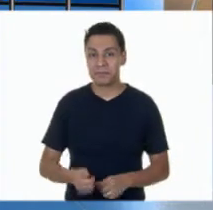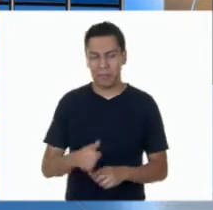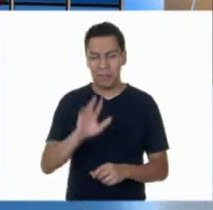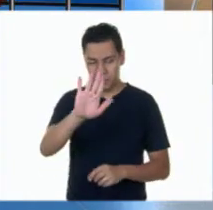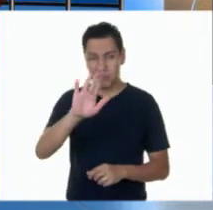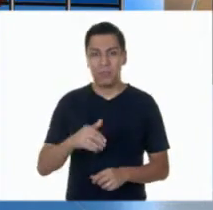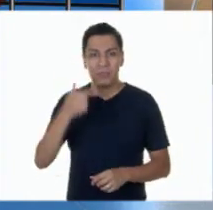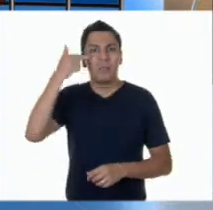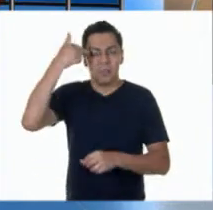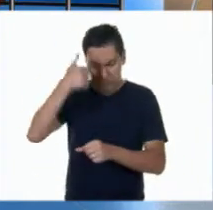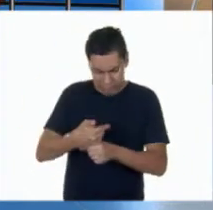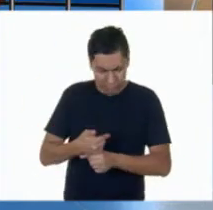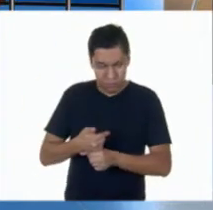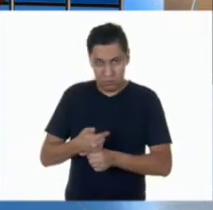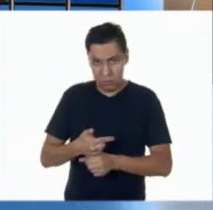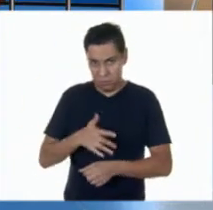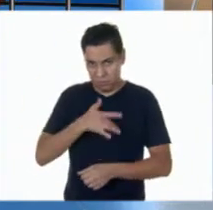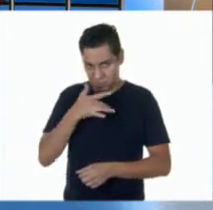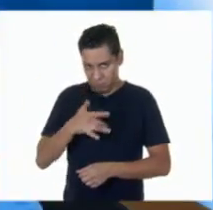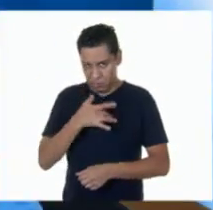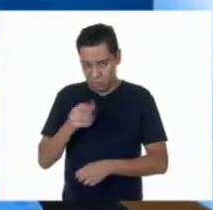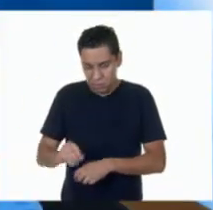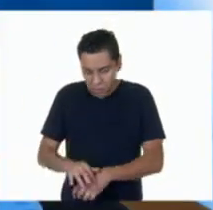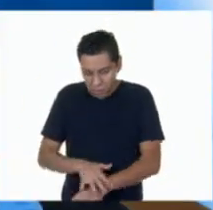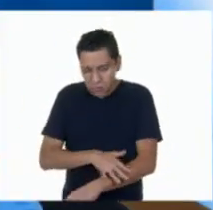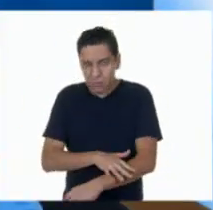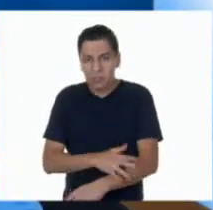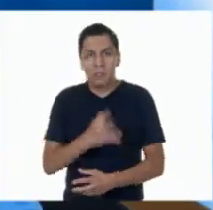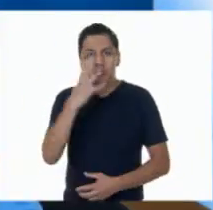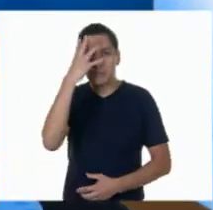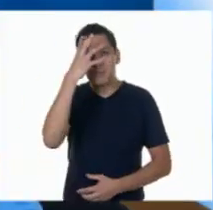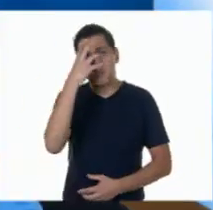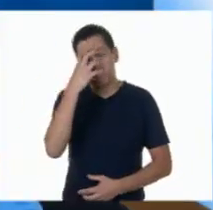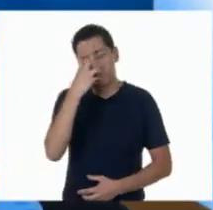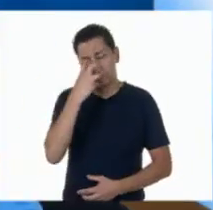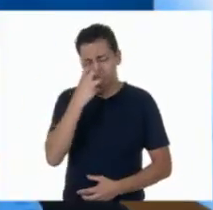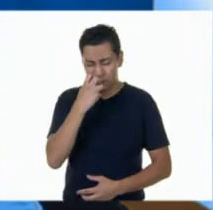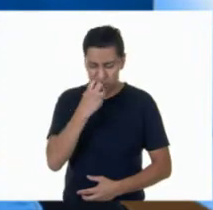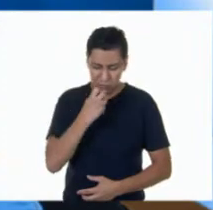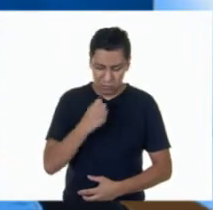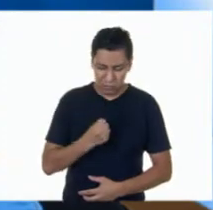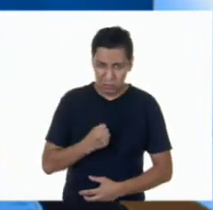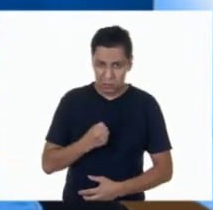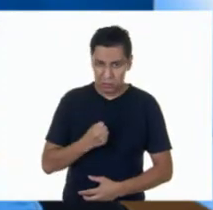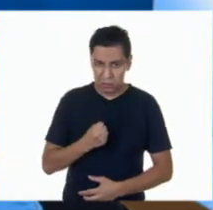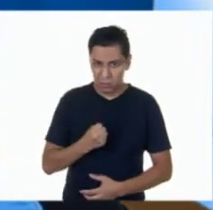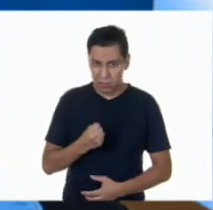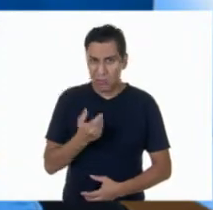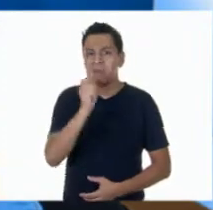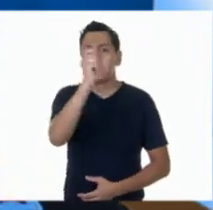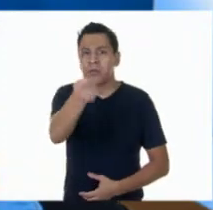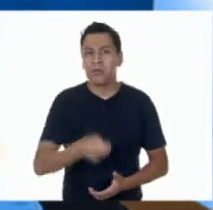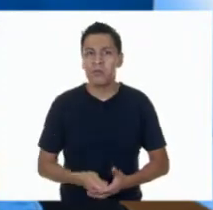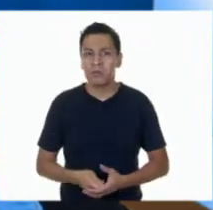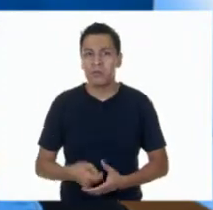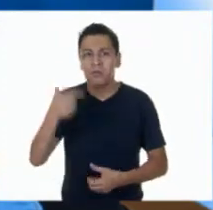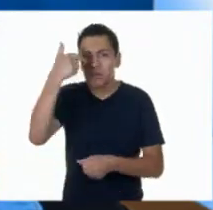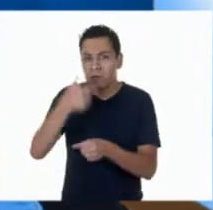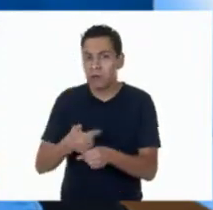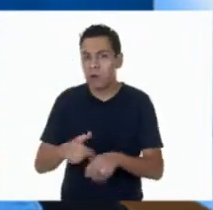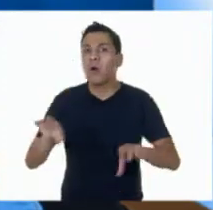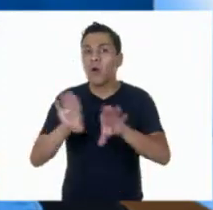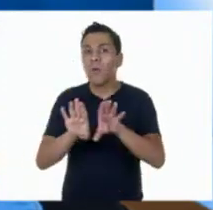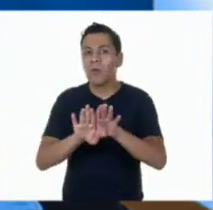cómo es que podemos detectar algunas acciones que muestran las personas cuando empiezan a sentirse desanimadas o desalentadas.